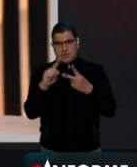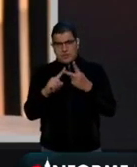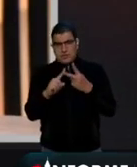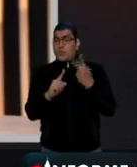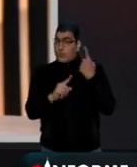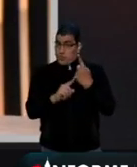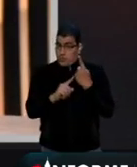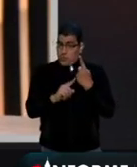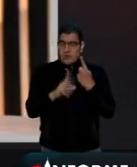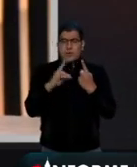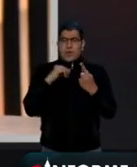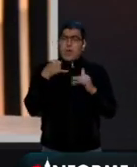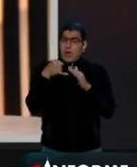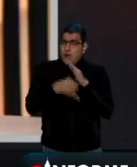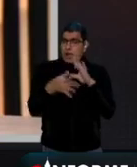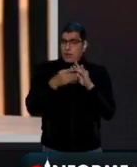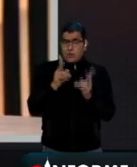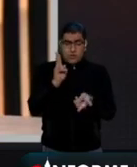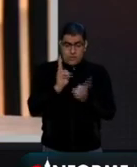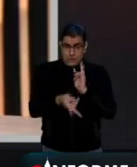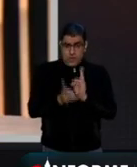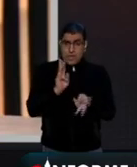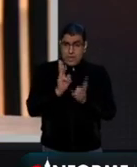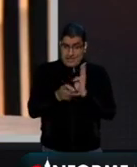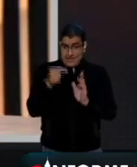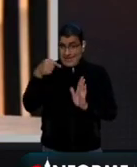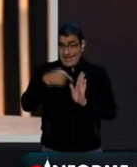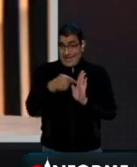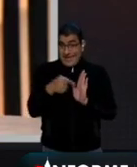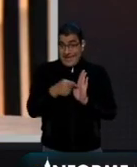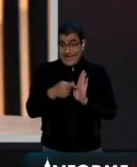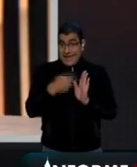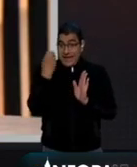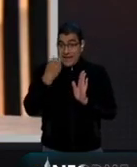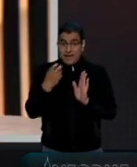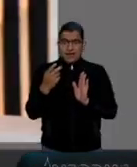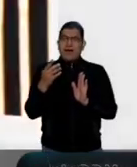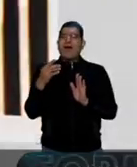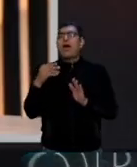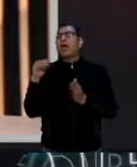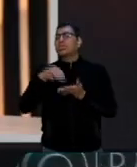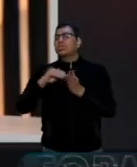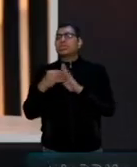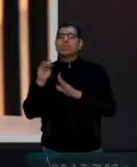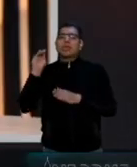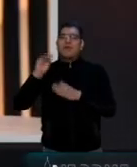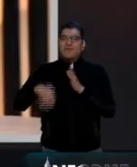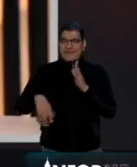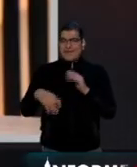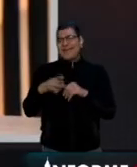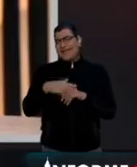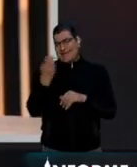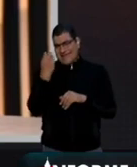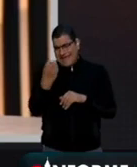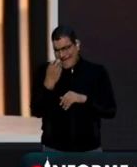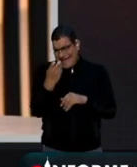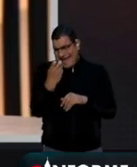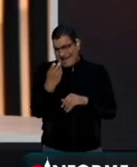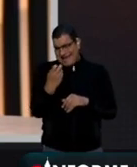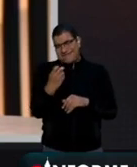voy a abundar en una conversación que evidentemente está truqueada, me queda clarísimo